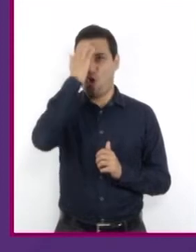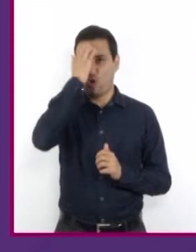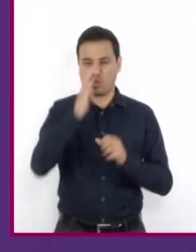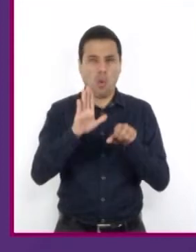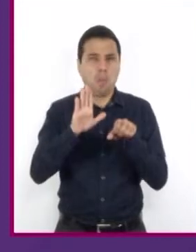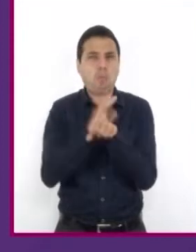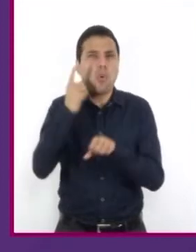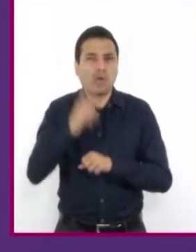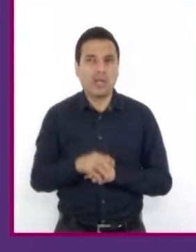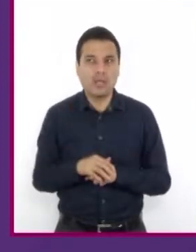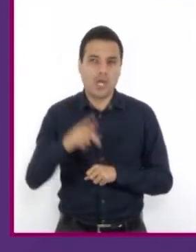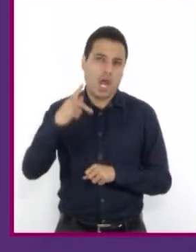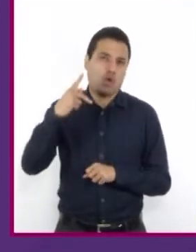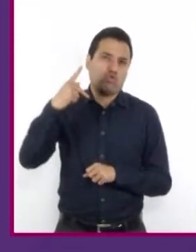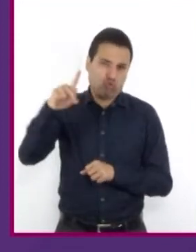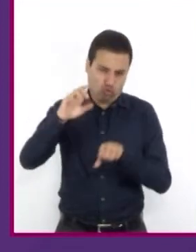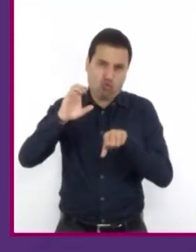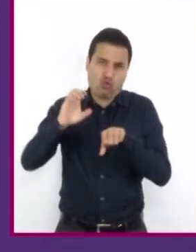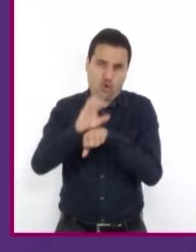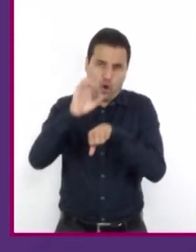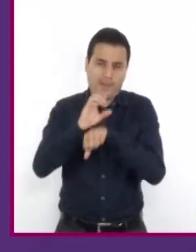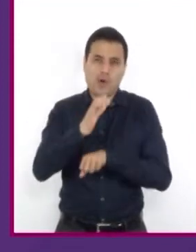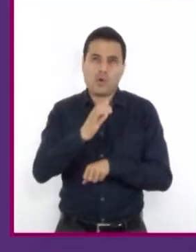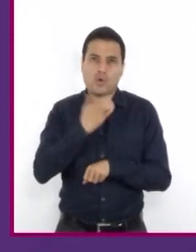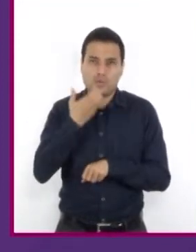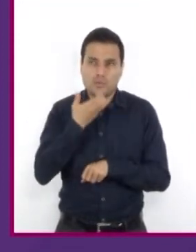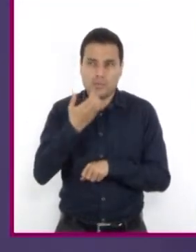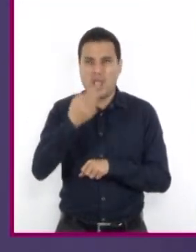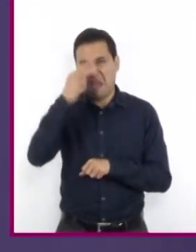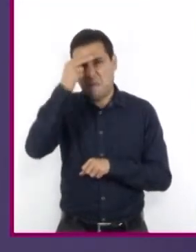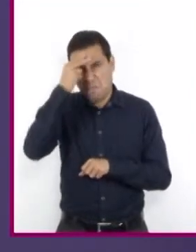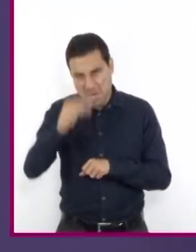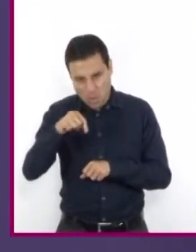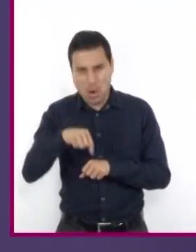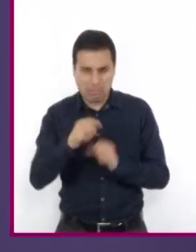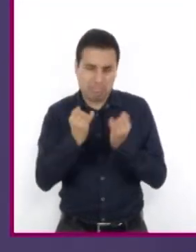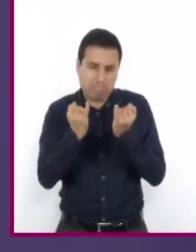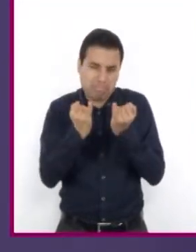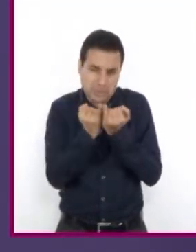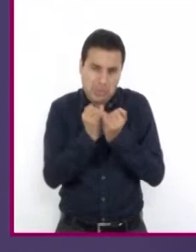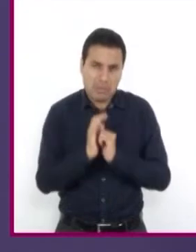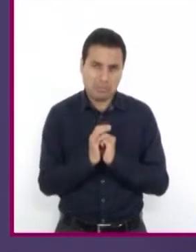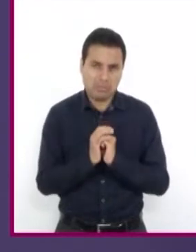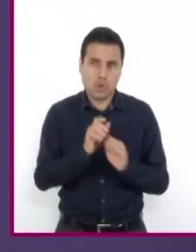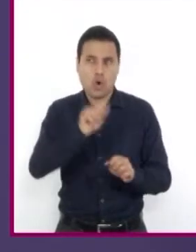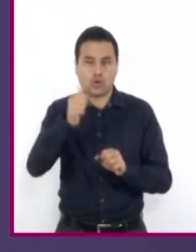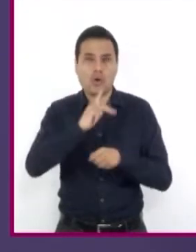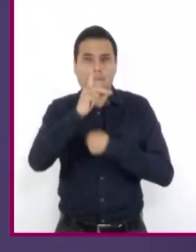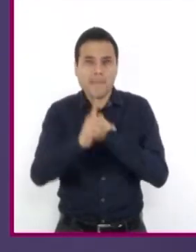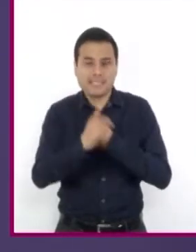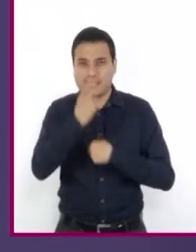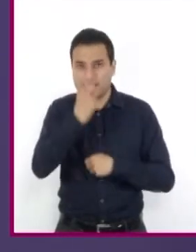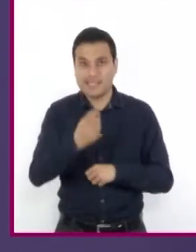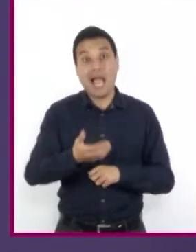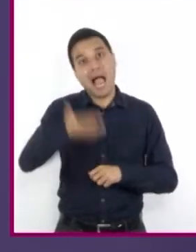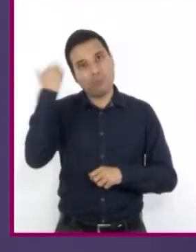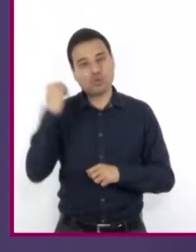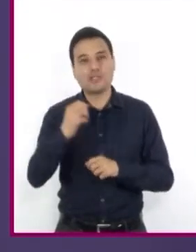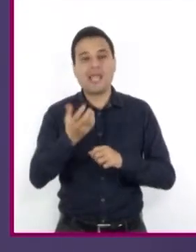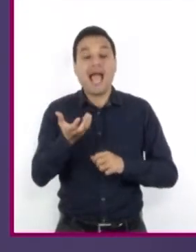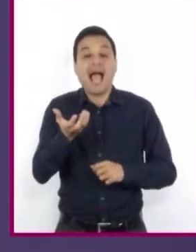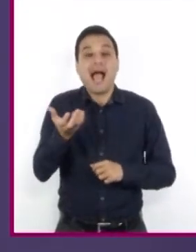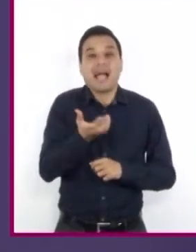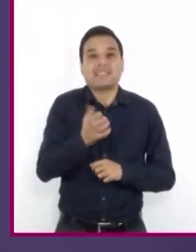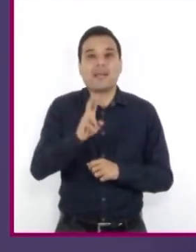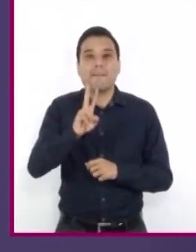es más usual en Colombia, también se utiliza en México. Igual que en otros países, se dice, vamos a hacer una vaca, que